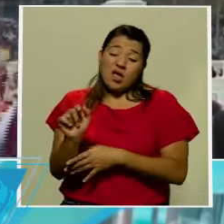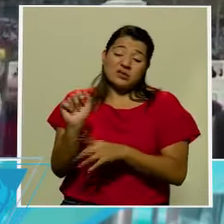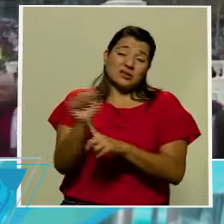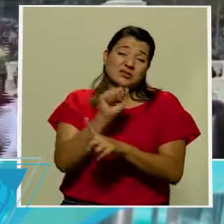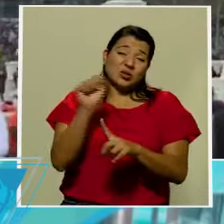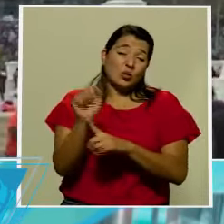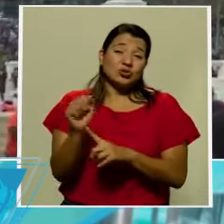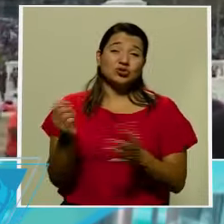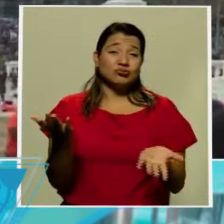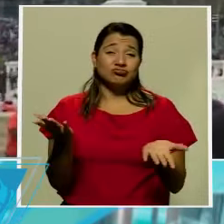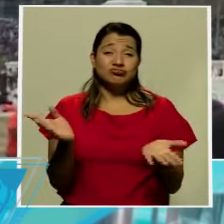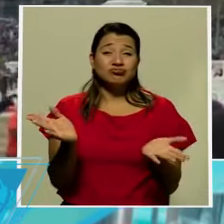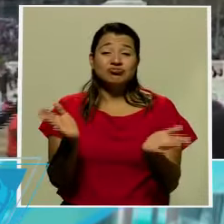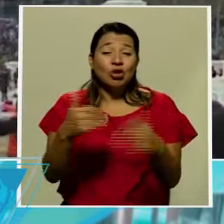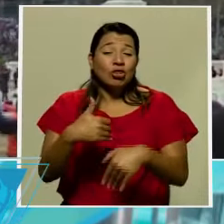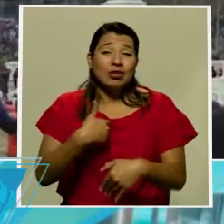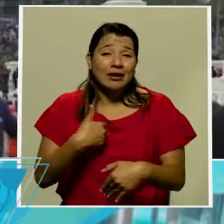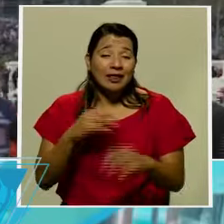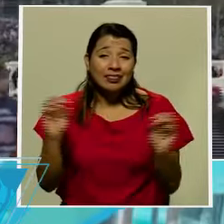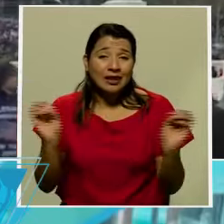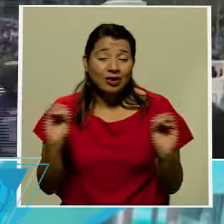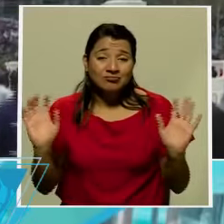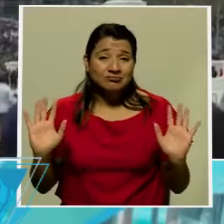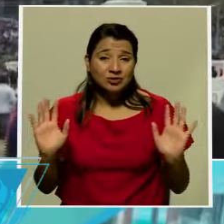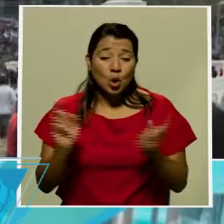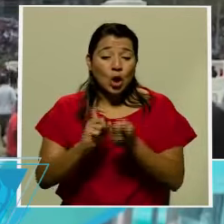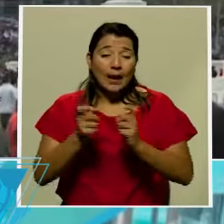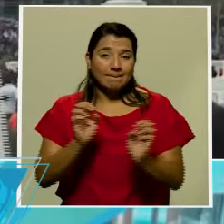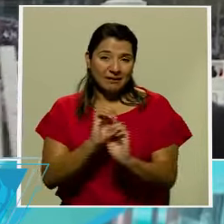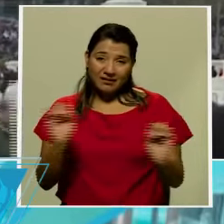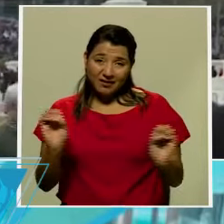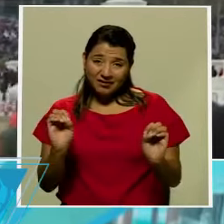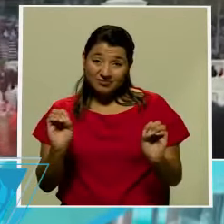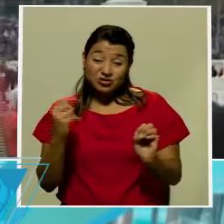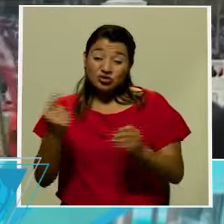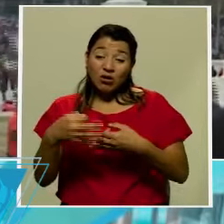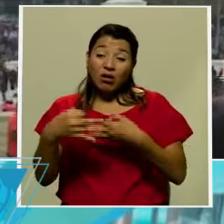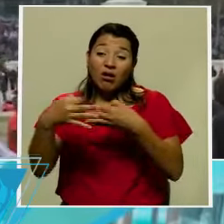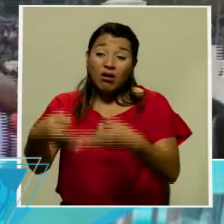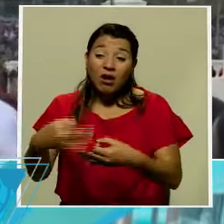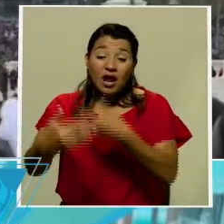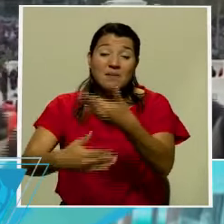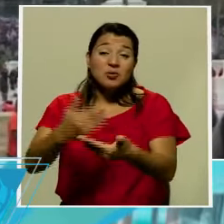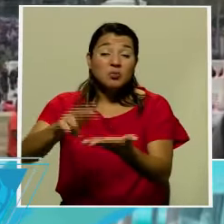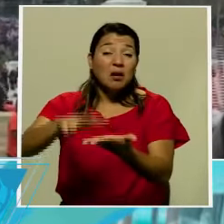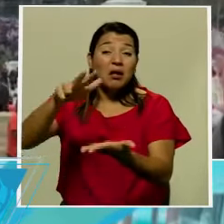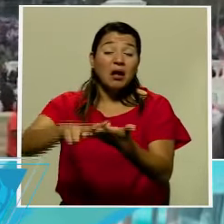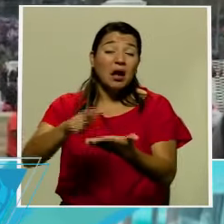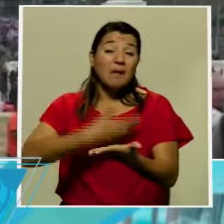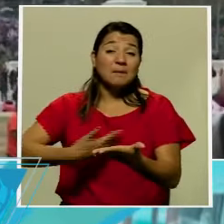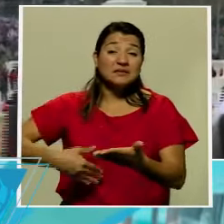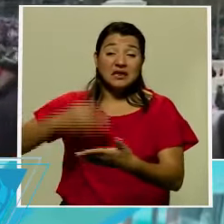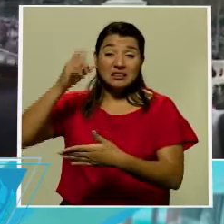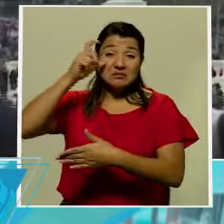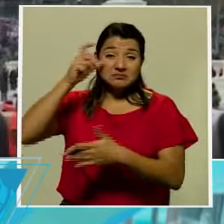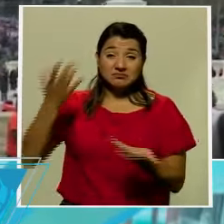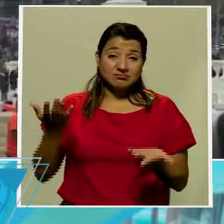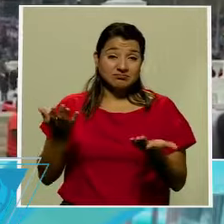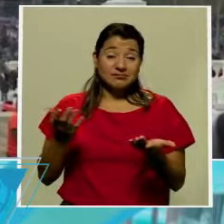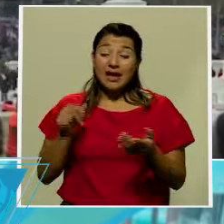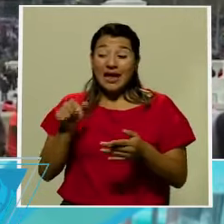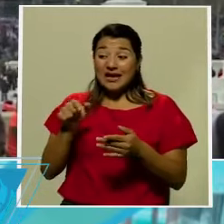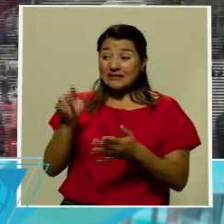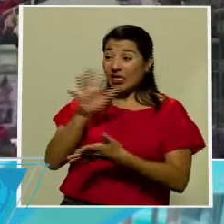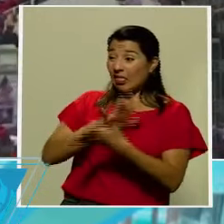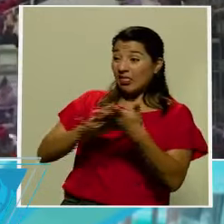más que el atraso de cinco horas que se generó en la certificación del voto. Legalmente no hay ninguna consecuencia y legalmente no hay ningún